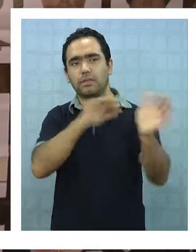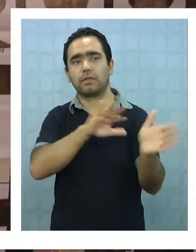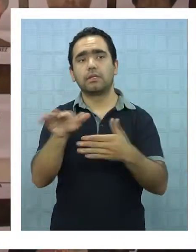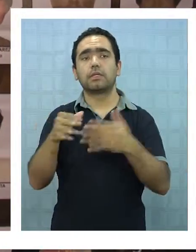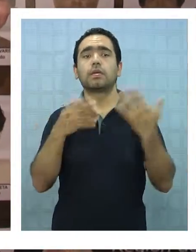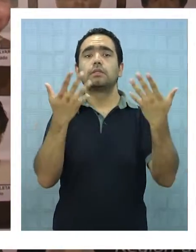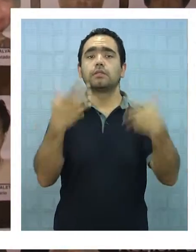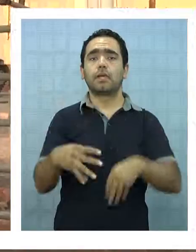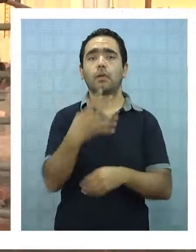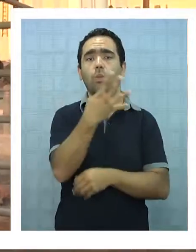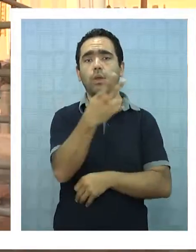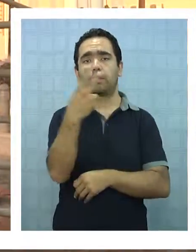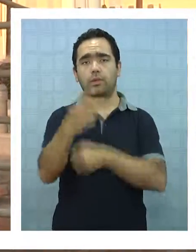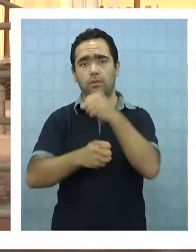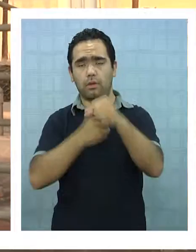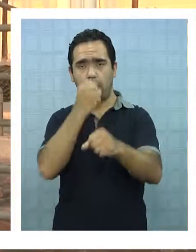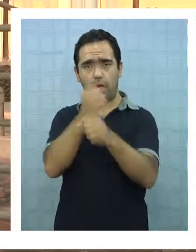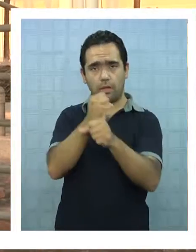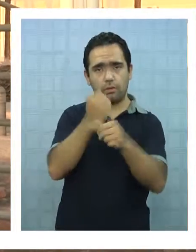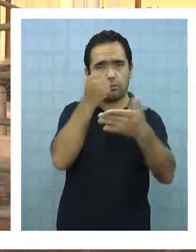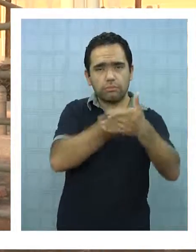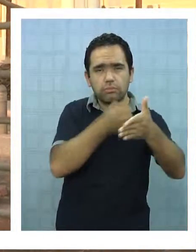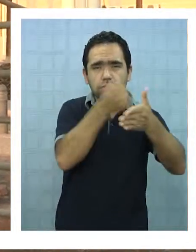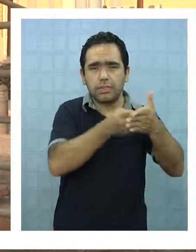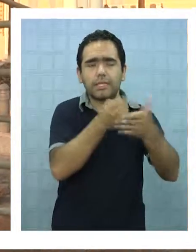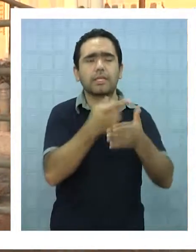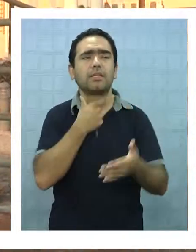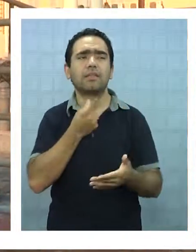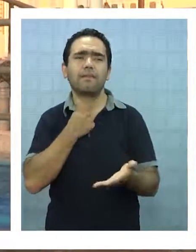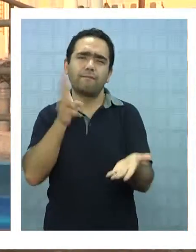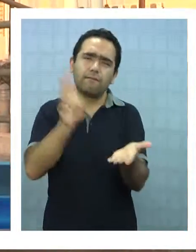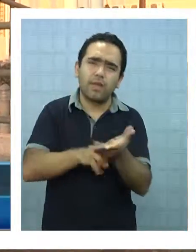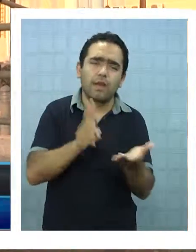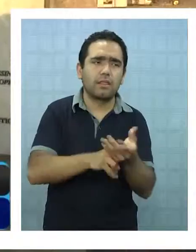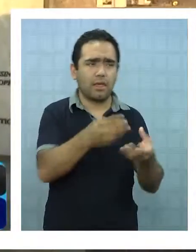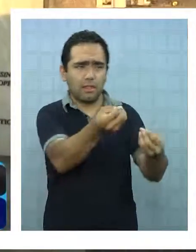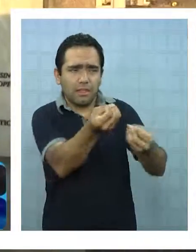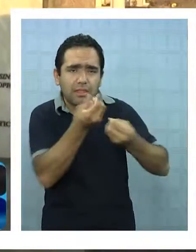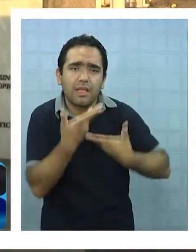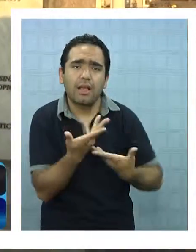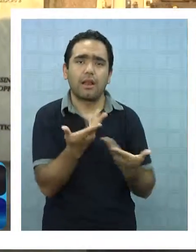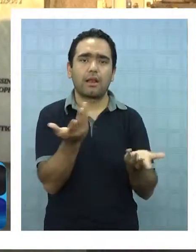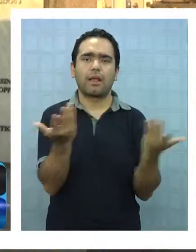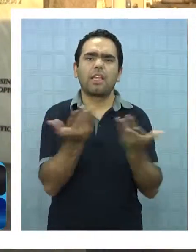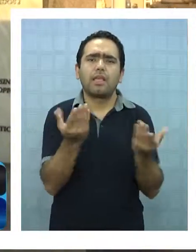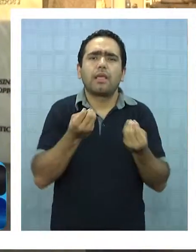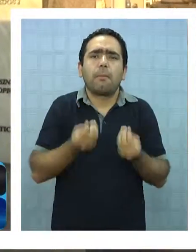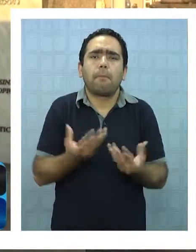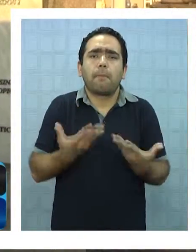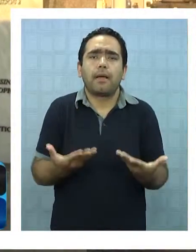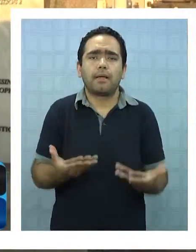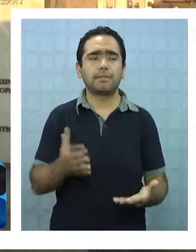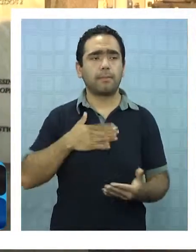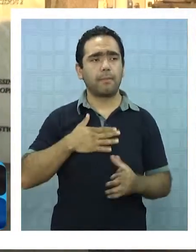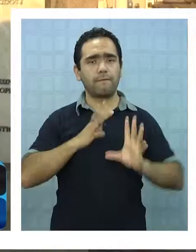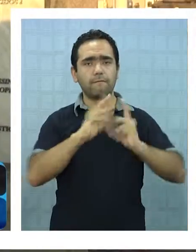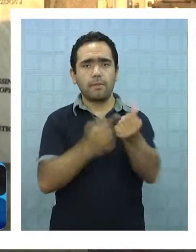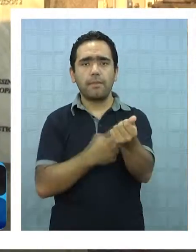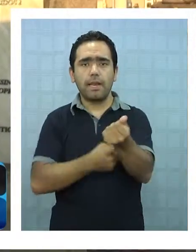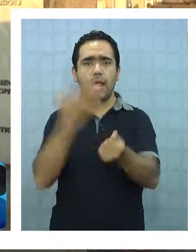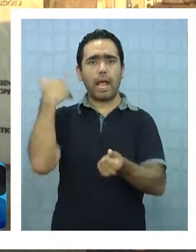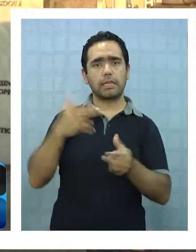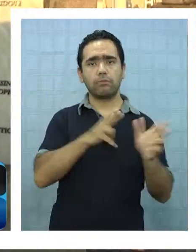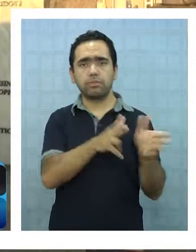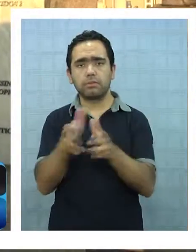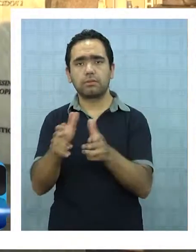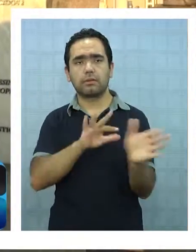42 años de lucha exigen la verdad sobre sus familiares. Le mienten a los familiares y le mienten al país. Por eso es